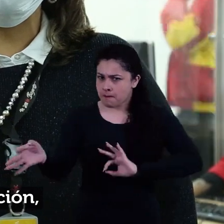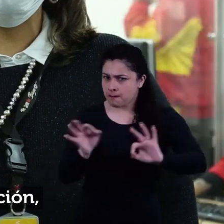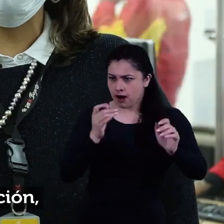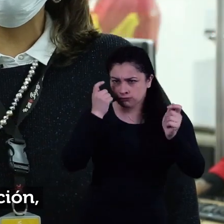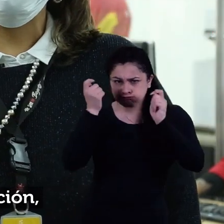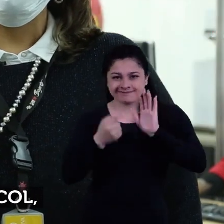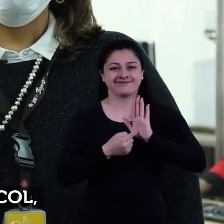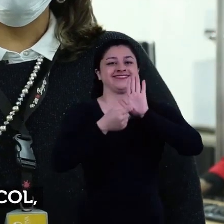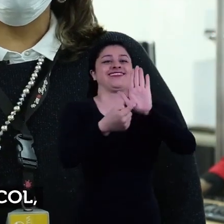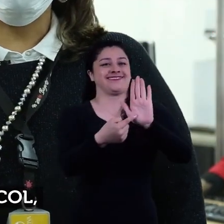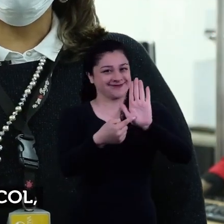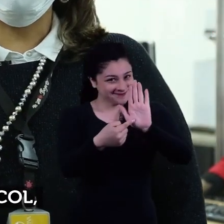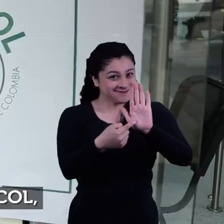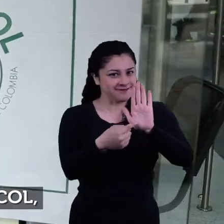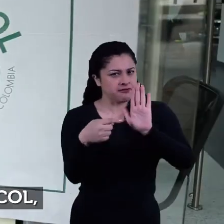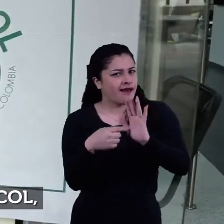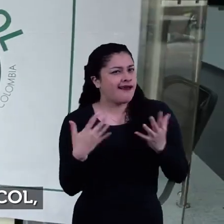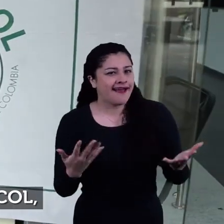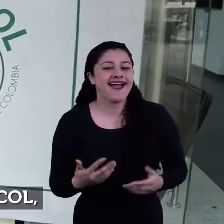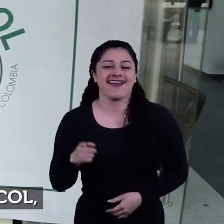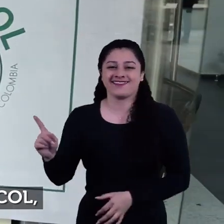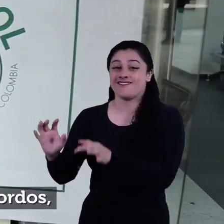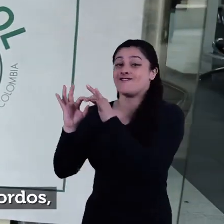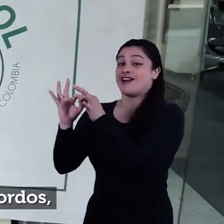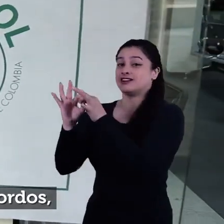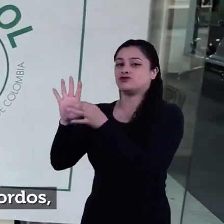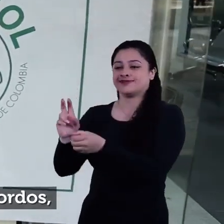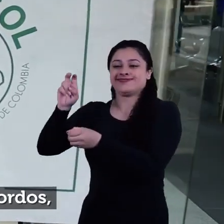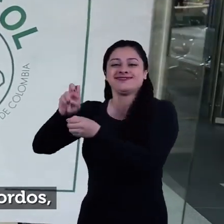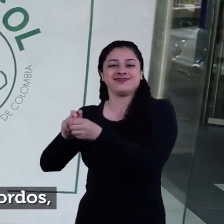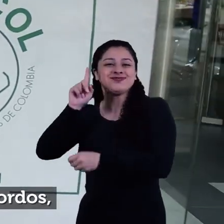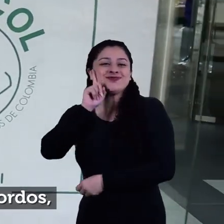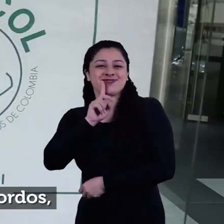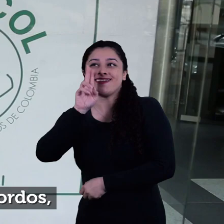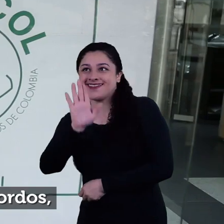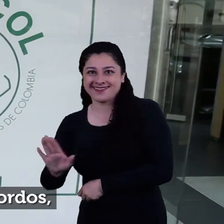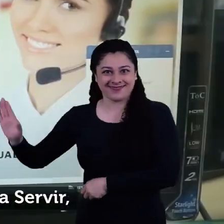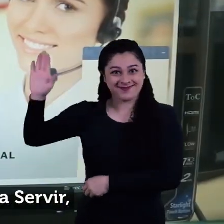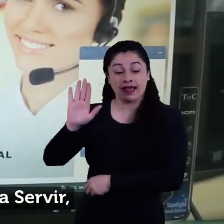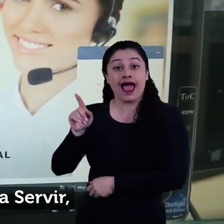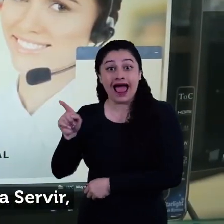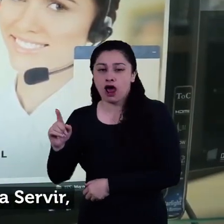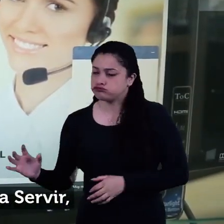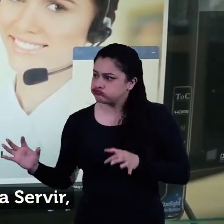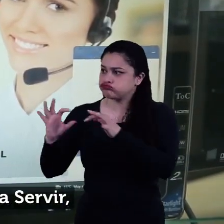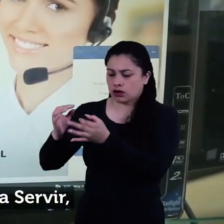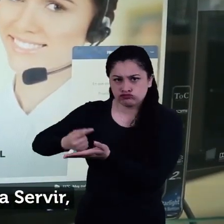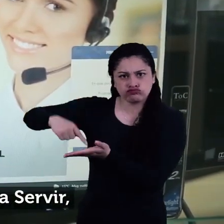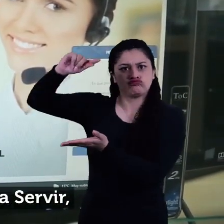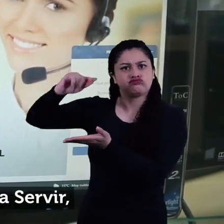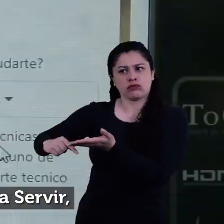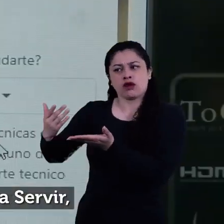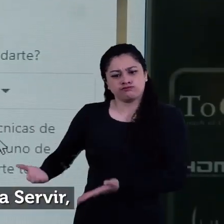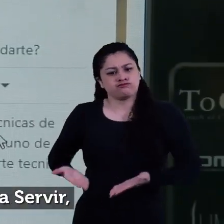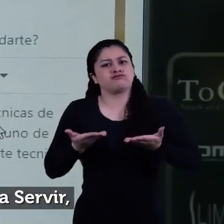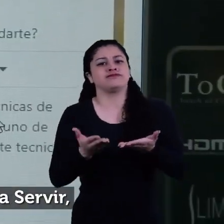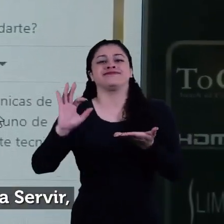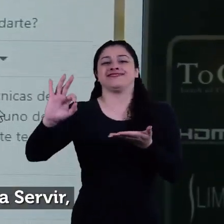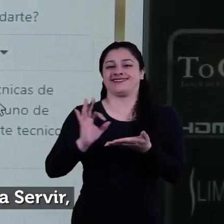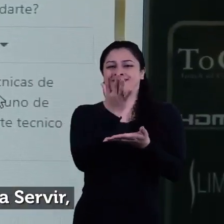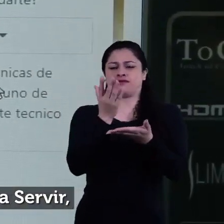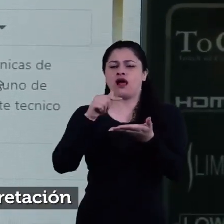visibilización firmó contrato con FENASCOL, la Federación Nacional de Sordos para implementar la plataforma